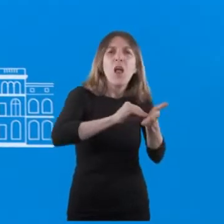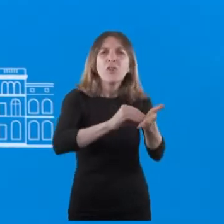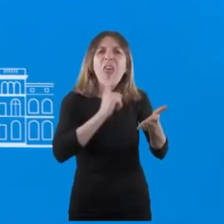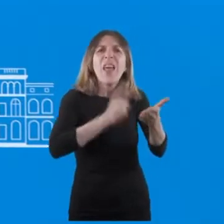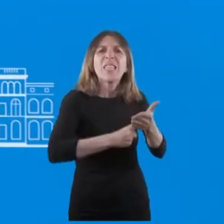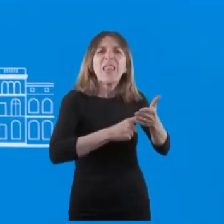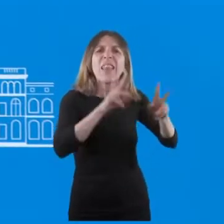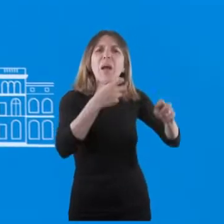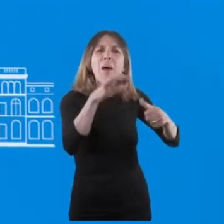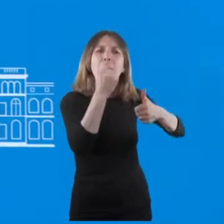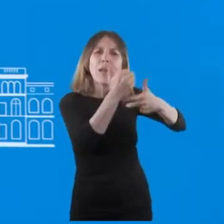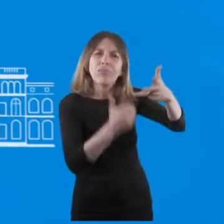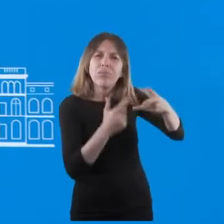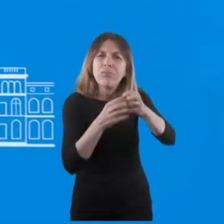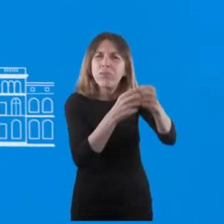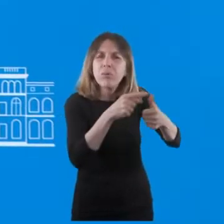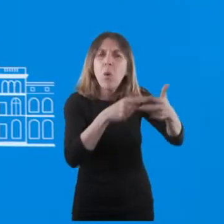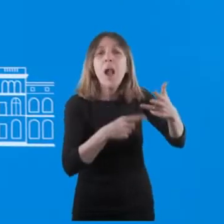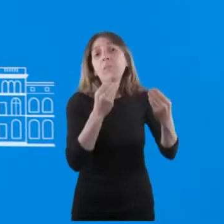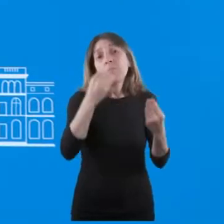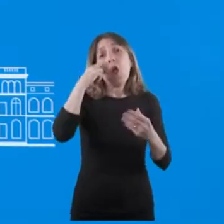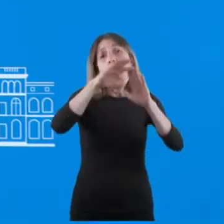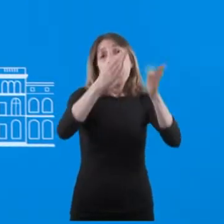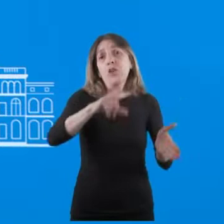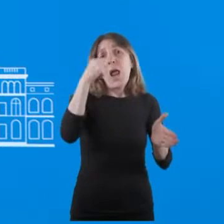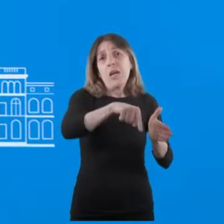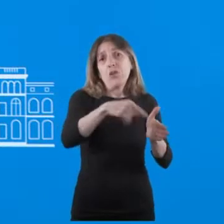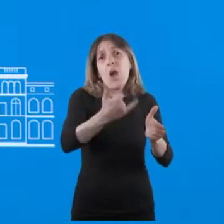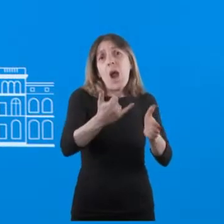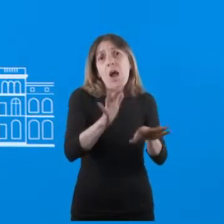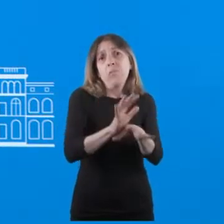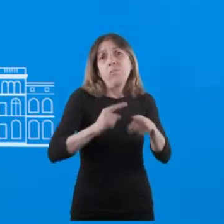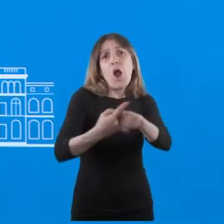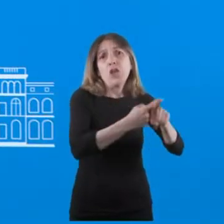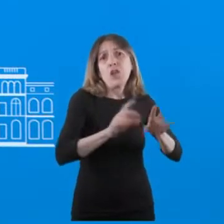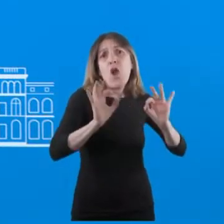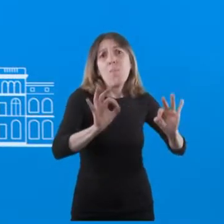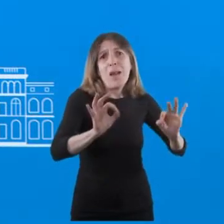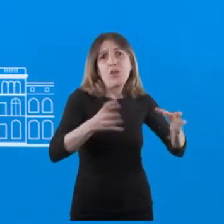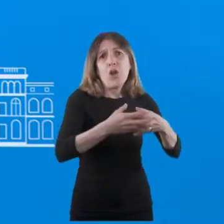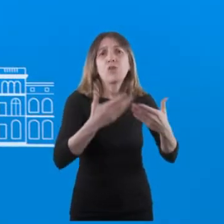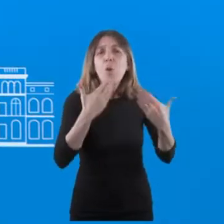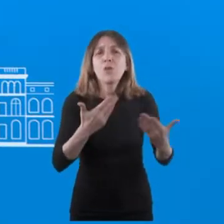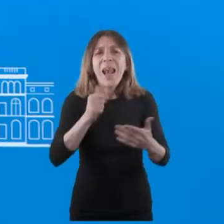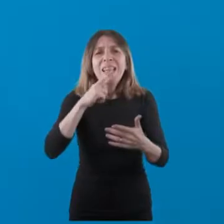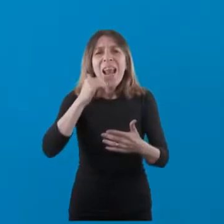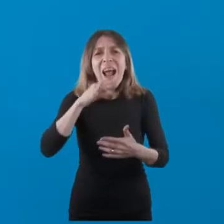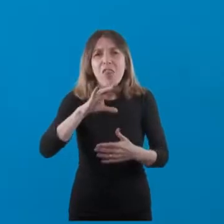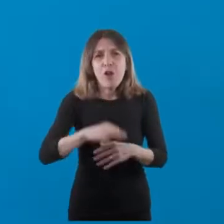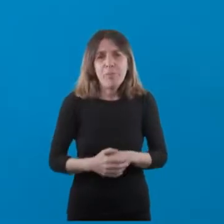prioridad, y nos parece que el ámbito para discutirlo es el Congreso de la Nación, donde están todas las fuerzas políticas representadas. Muchas gracias, Alejandro.